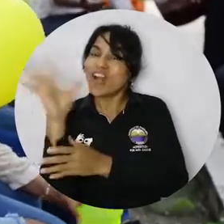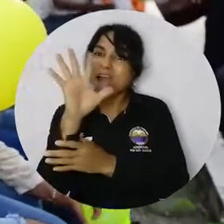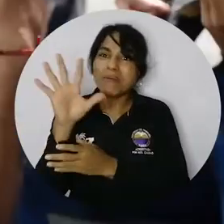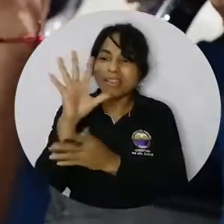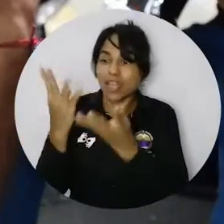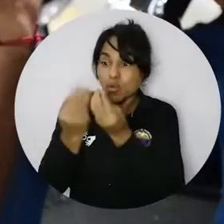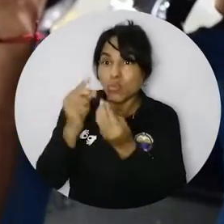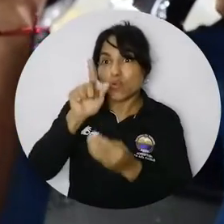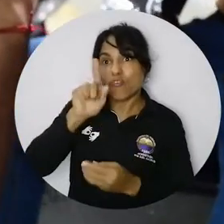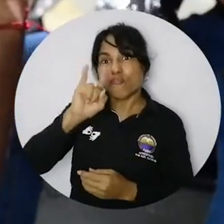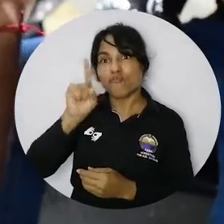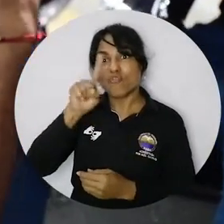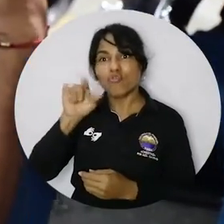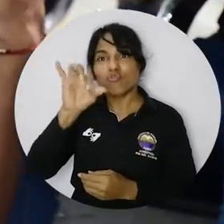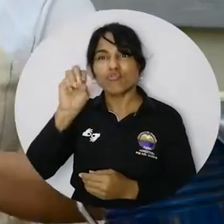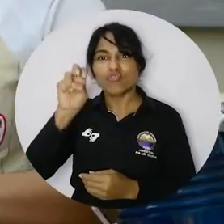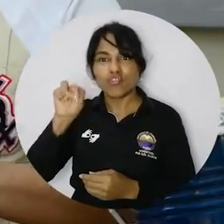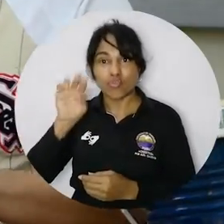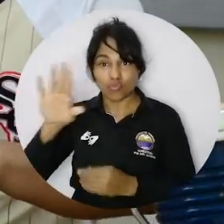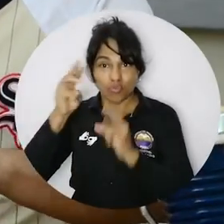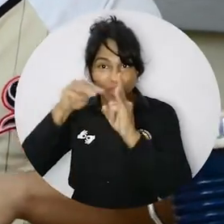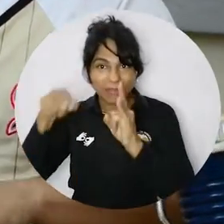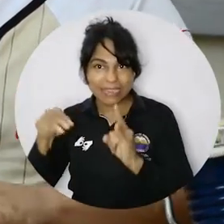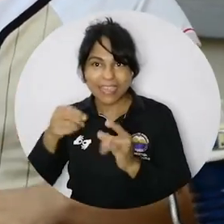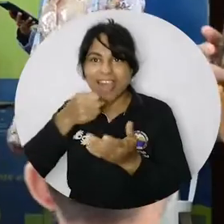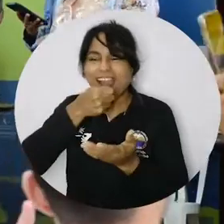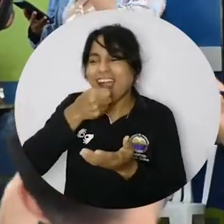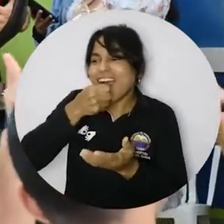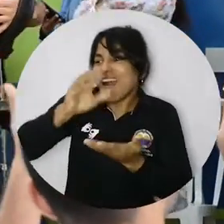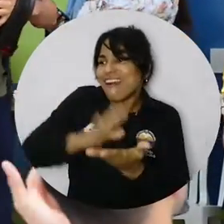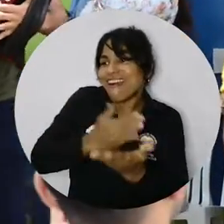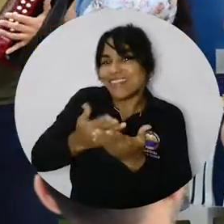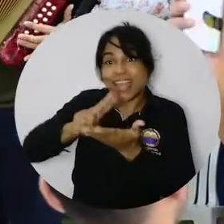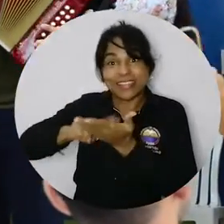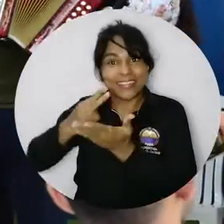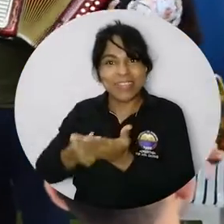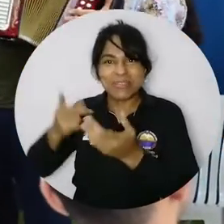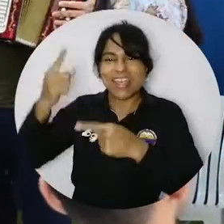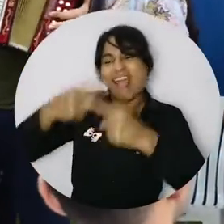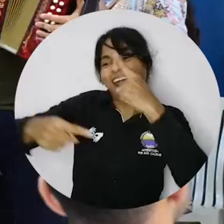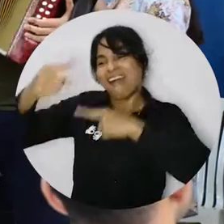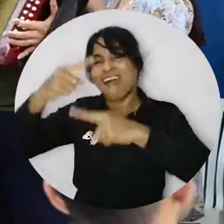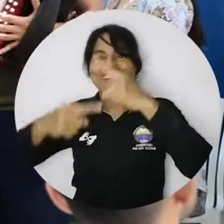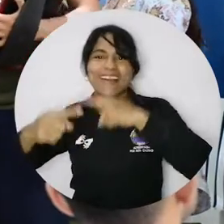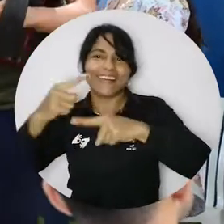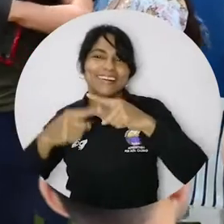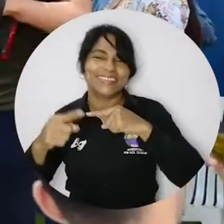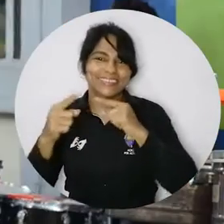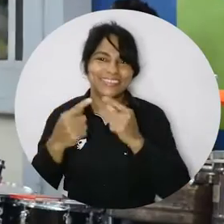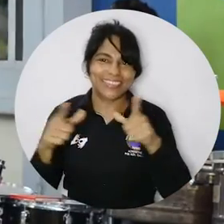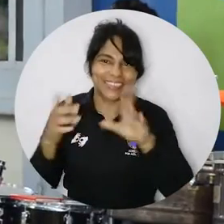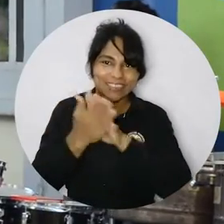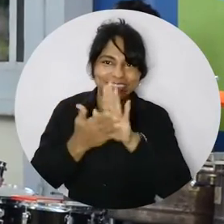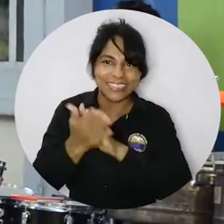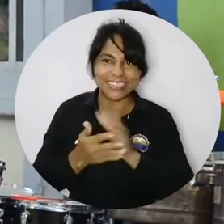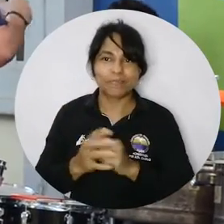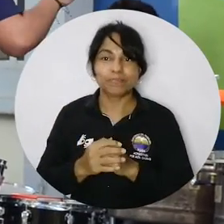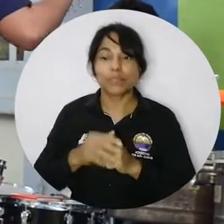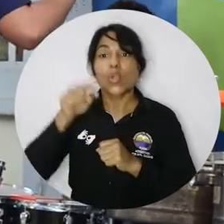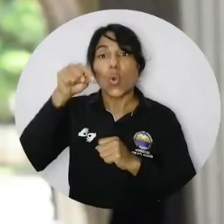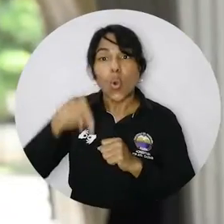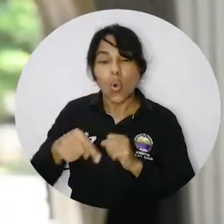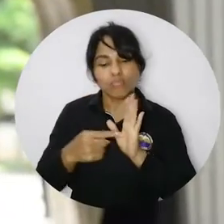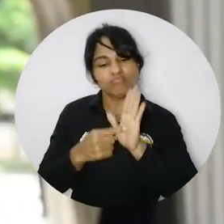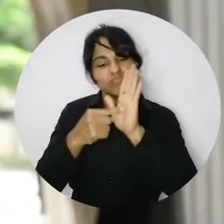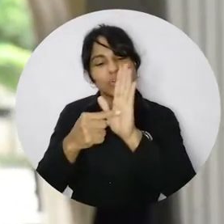de los Girasoles donde el Grupo Fusión de Uni Magdalena amenizó a la población sorda y los intérpretes transmitieron las letras y las melodías de las canciones a través de la lengua de